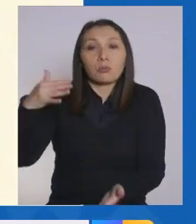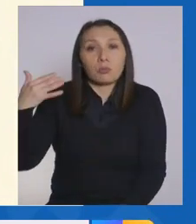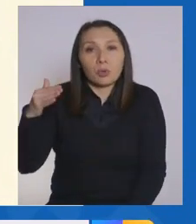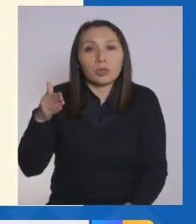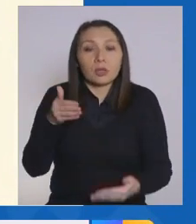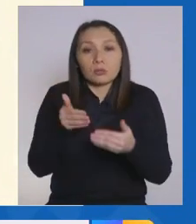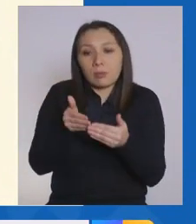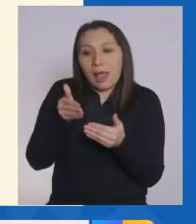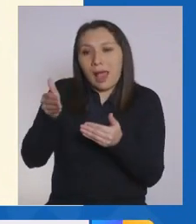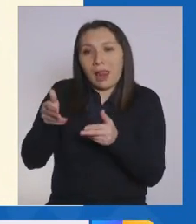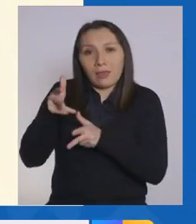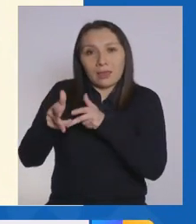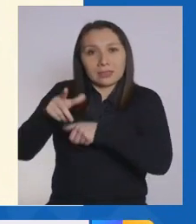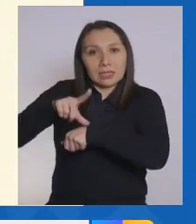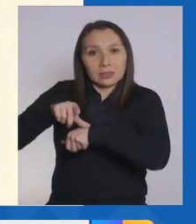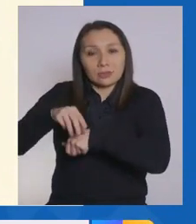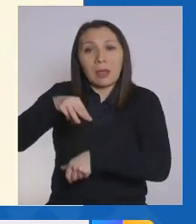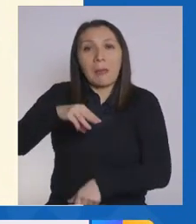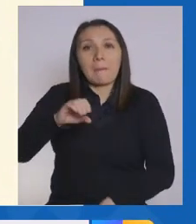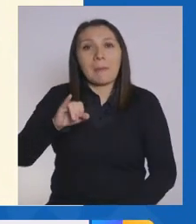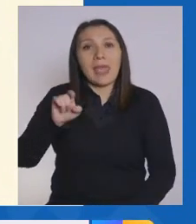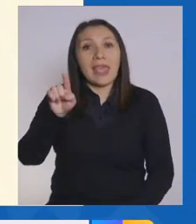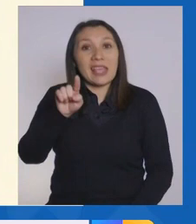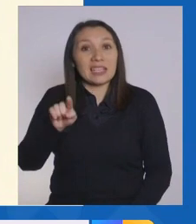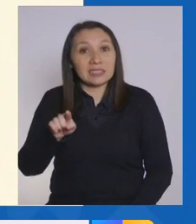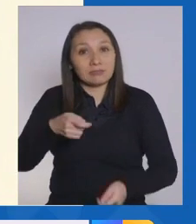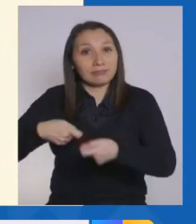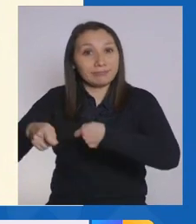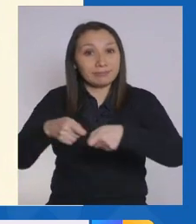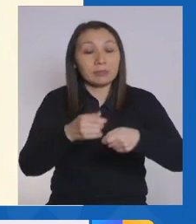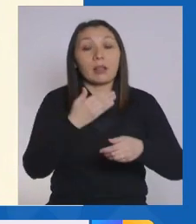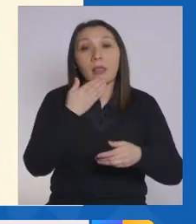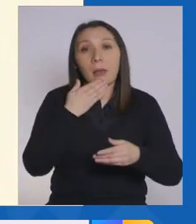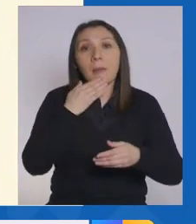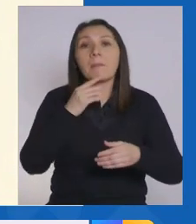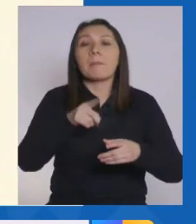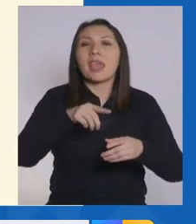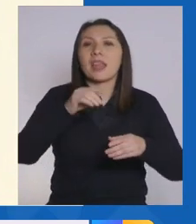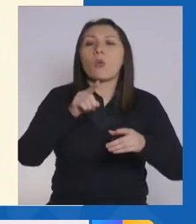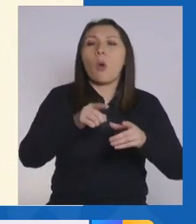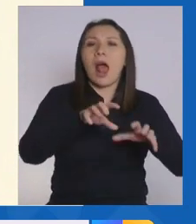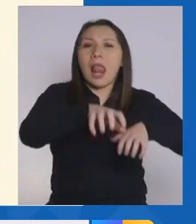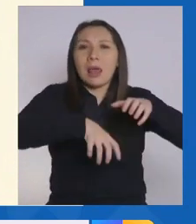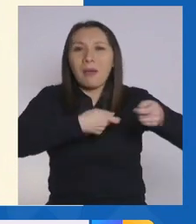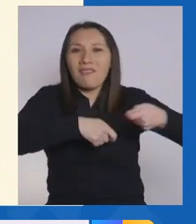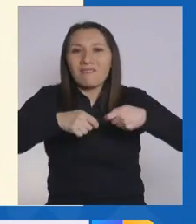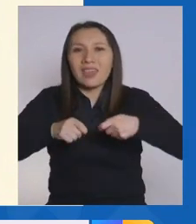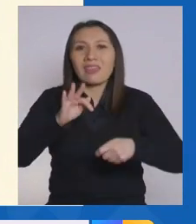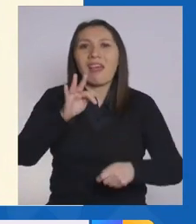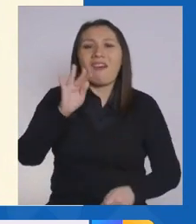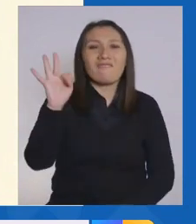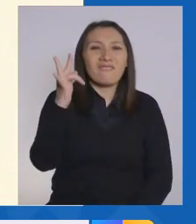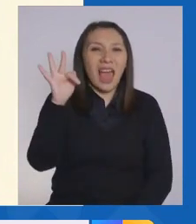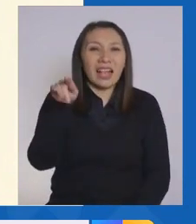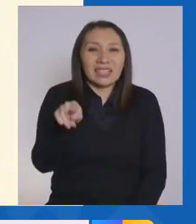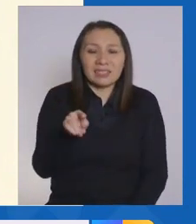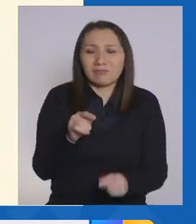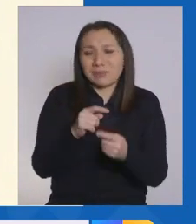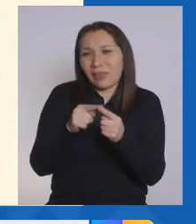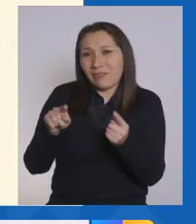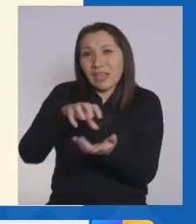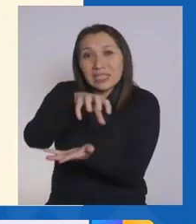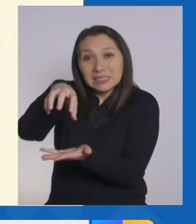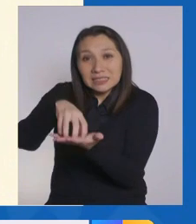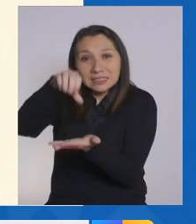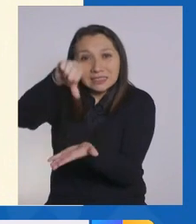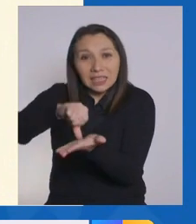el límite con Estación Central, el de Meix, tenemos barrios populares como el Matadero Franklin, el sector de Victoria, el Casco Histórico. Vamos